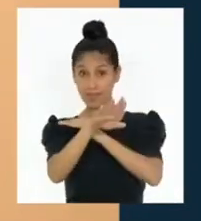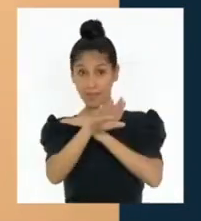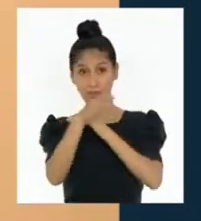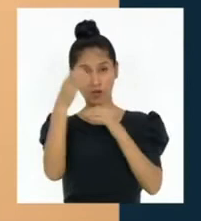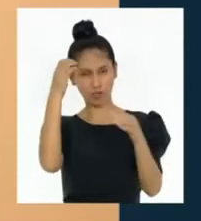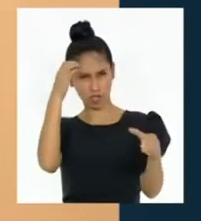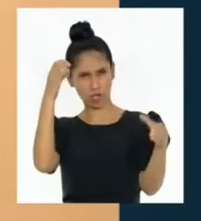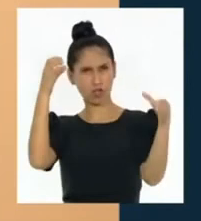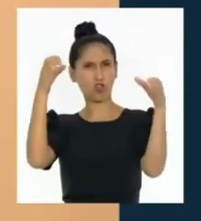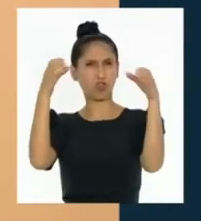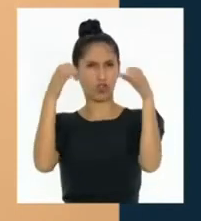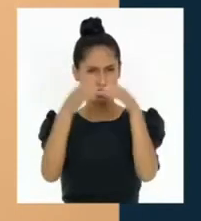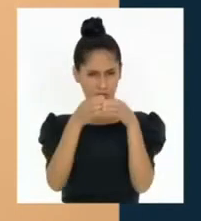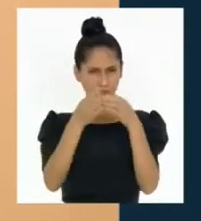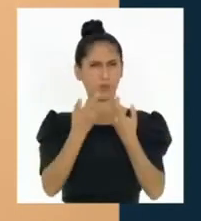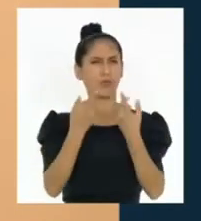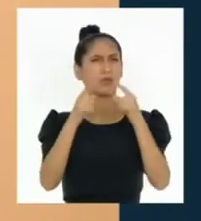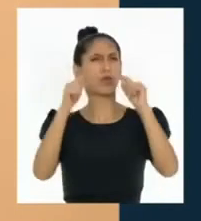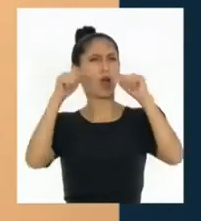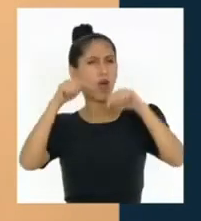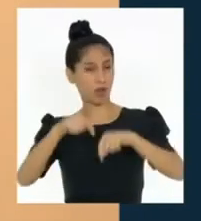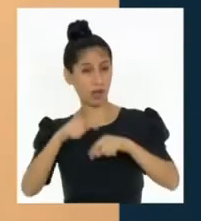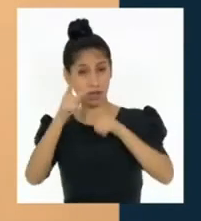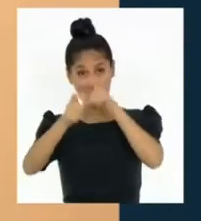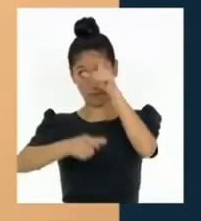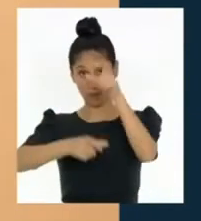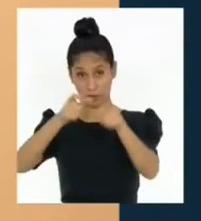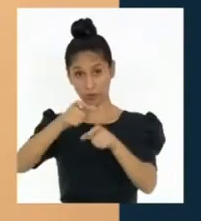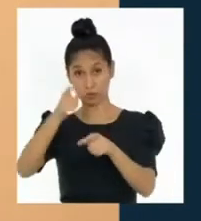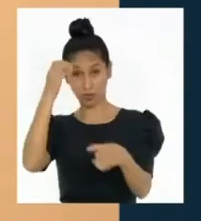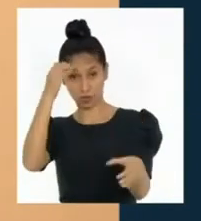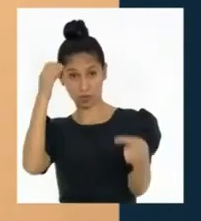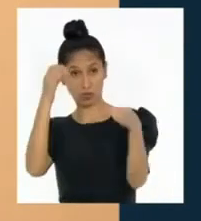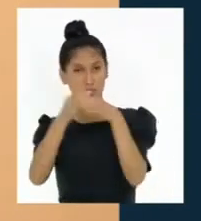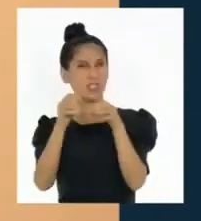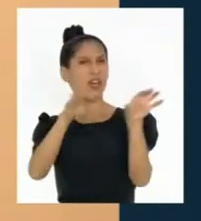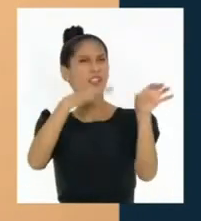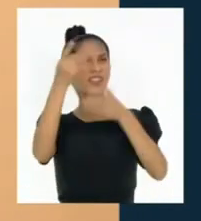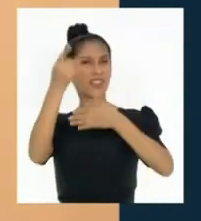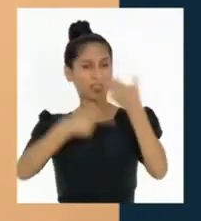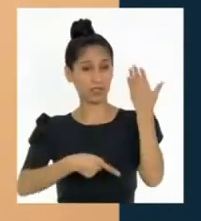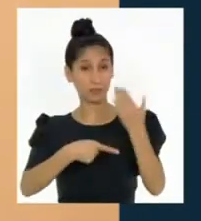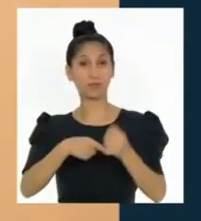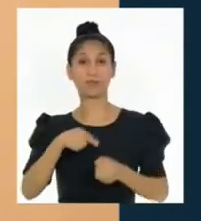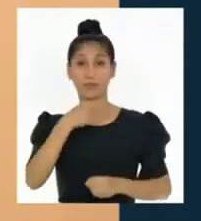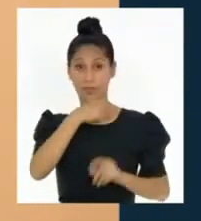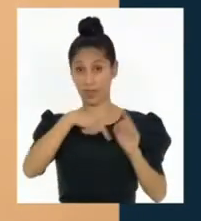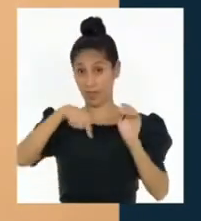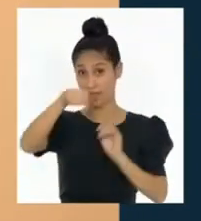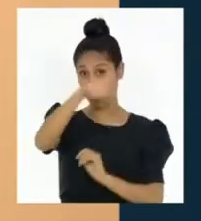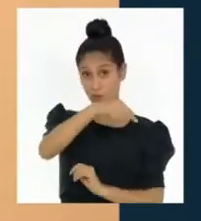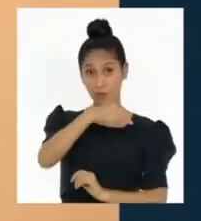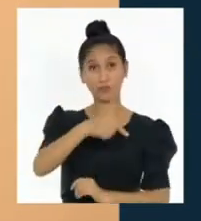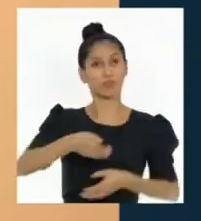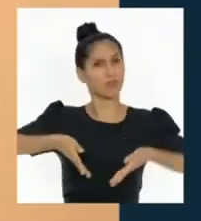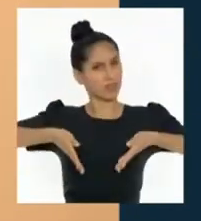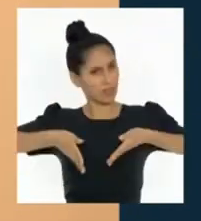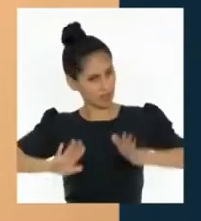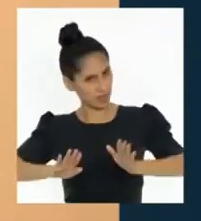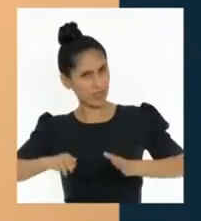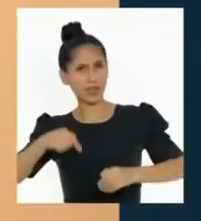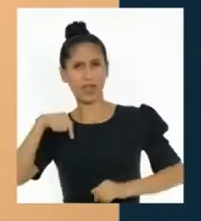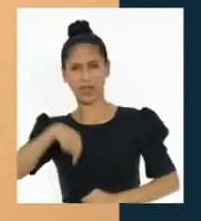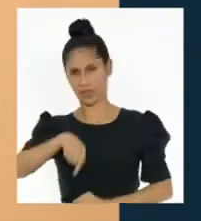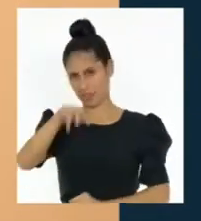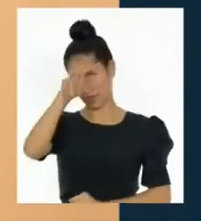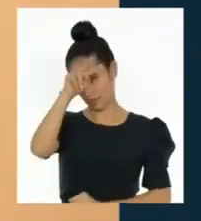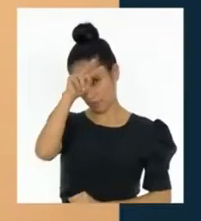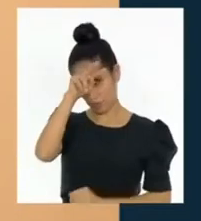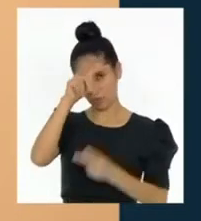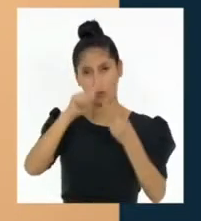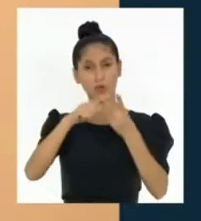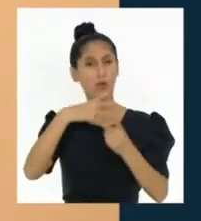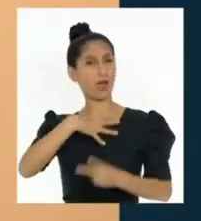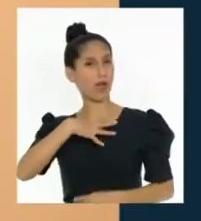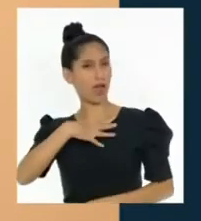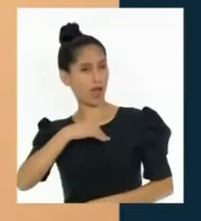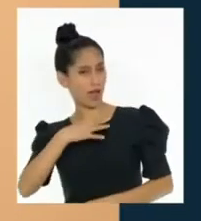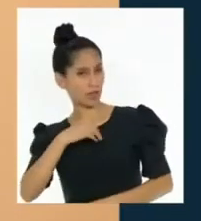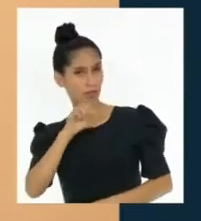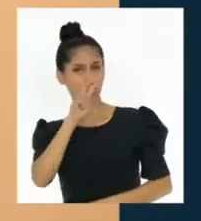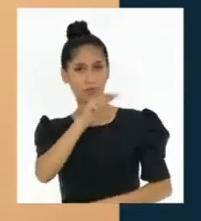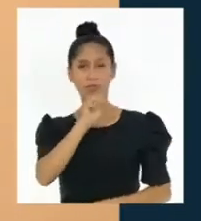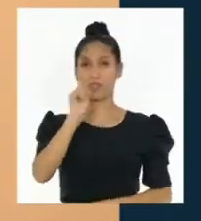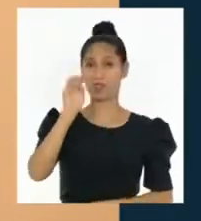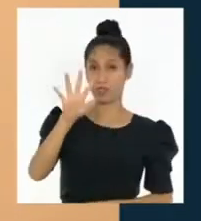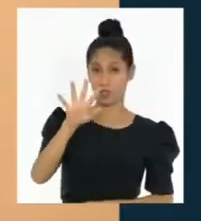son ser peruano de nacimiento, tener como mínimo 25 años, gozar de derecho de